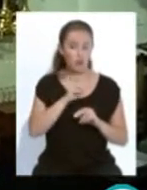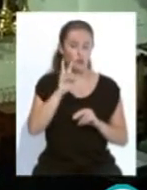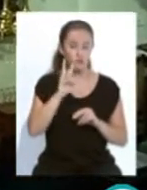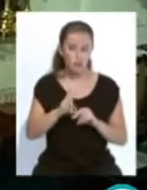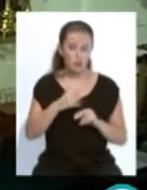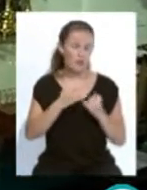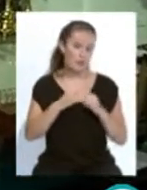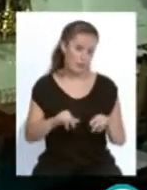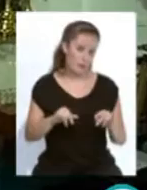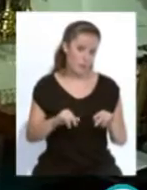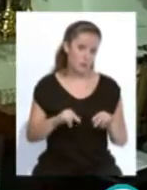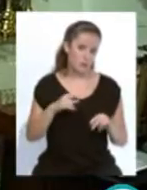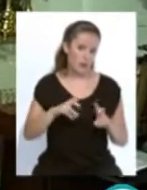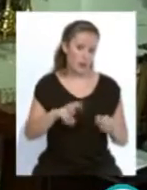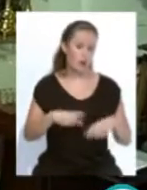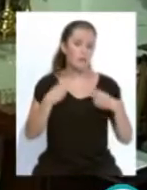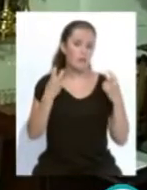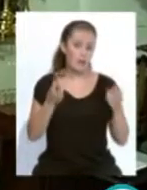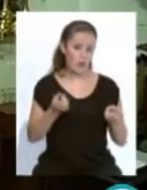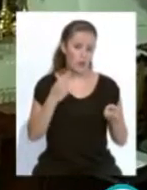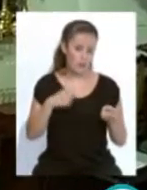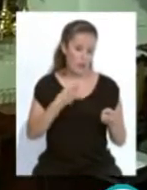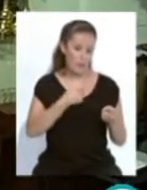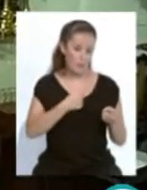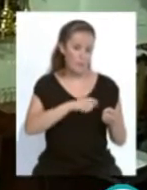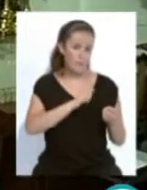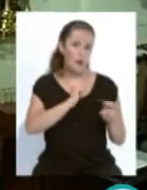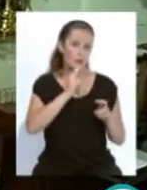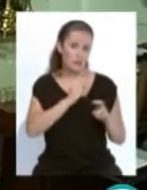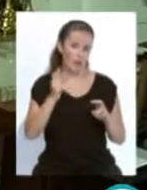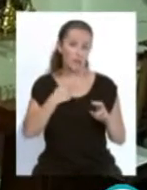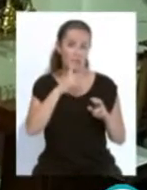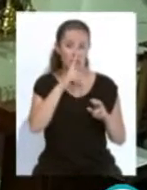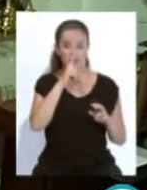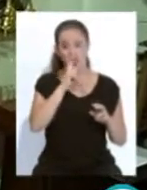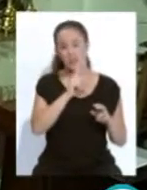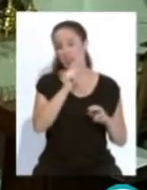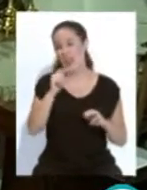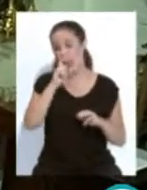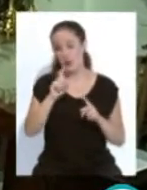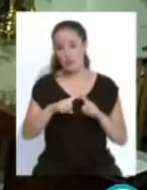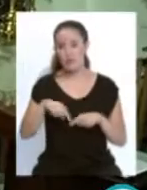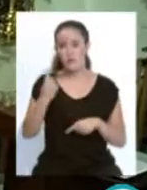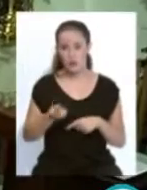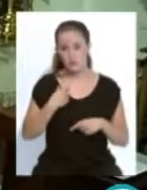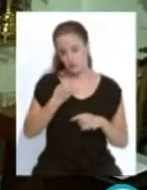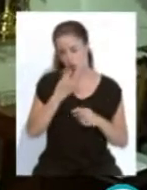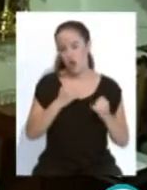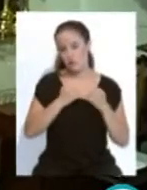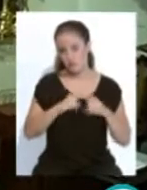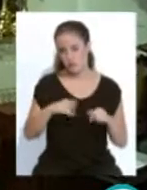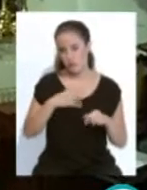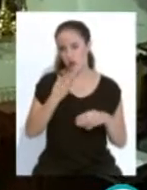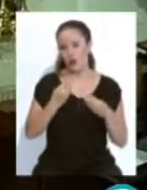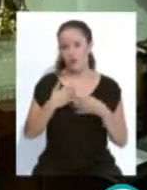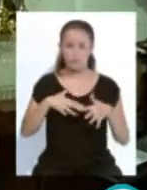importante de la renovación de la consagración de España, cien años después, decimos, bueno, qué mejor forma de celebrarla que procesionando con el Sagrado